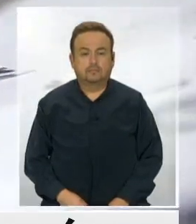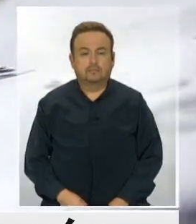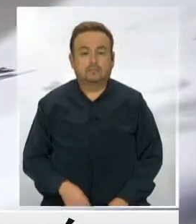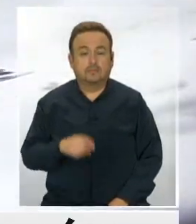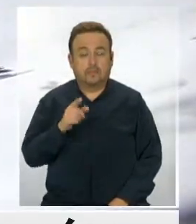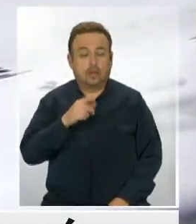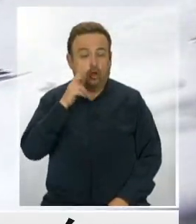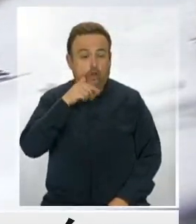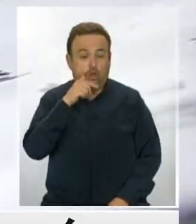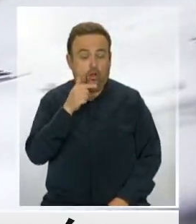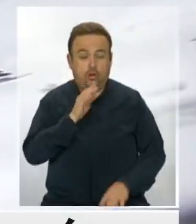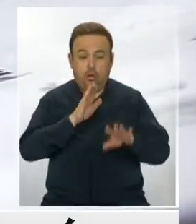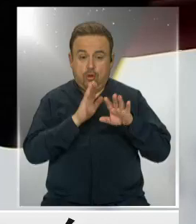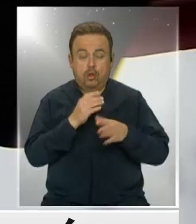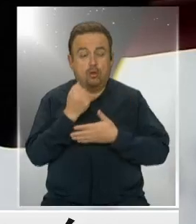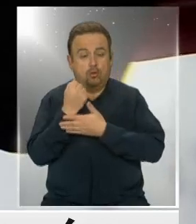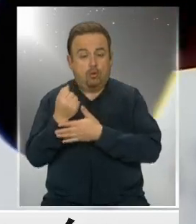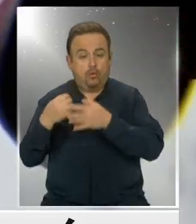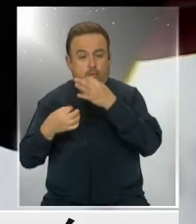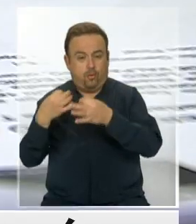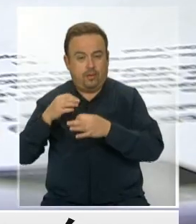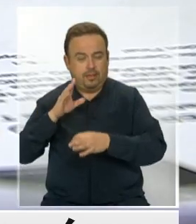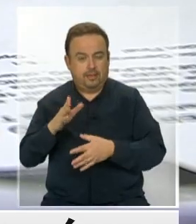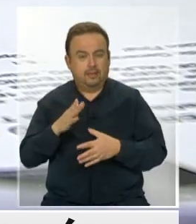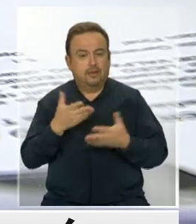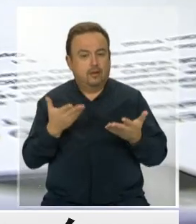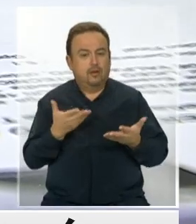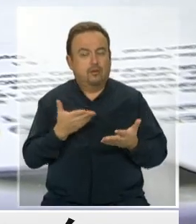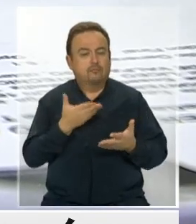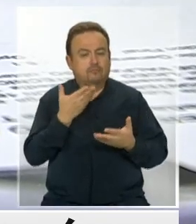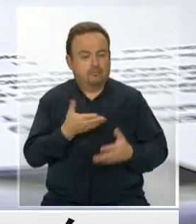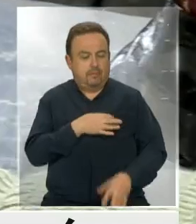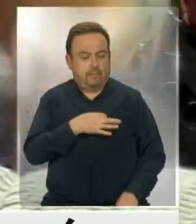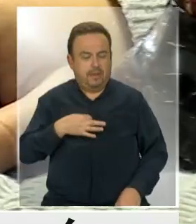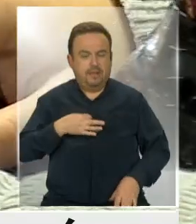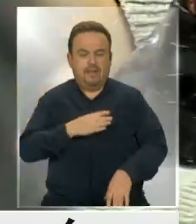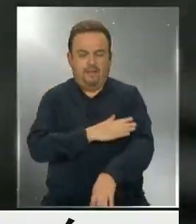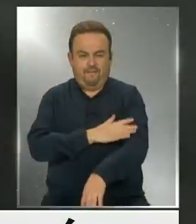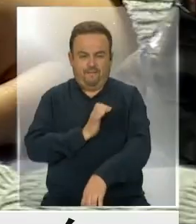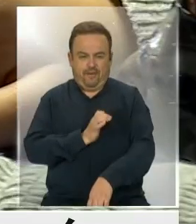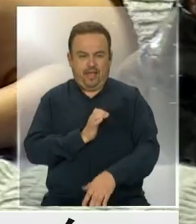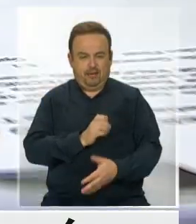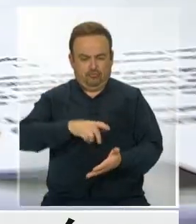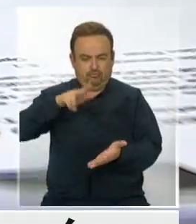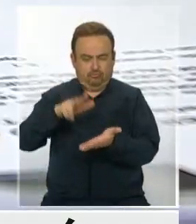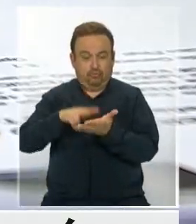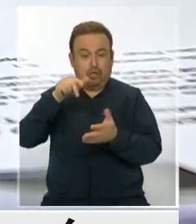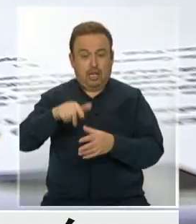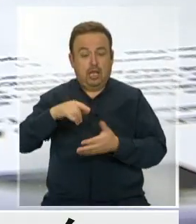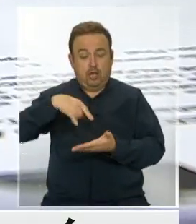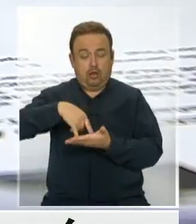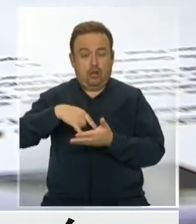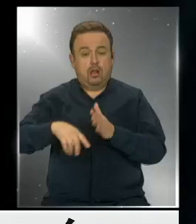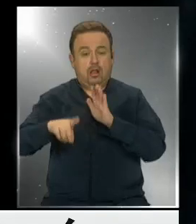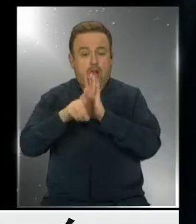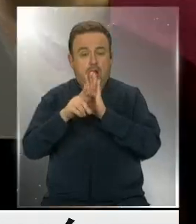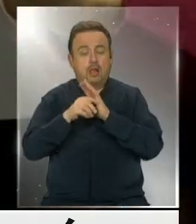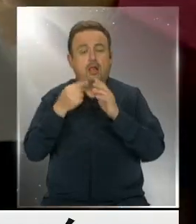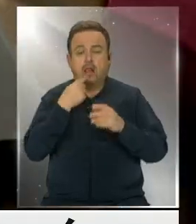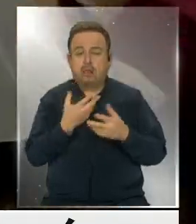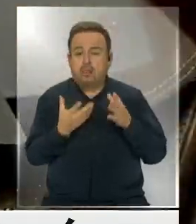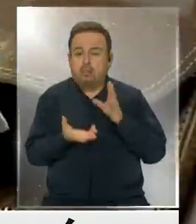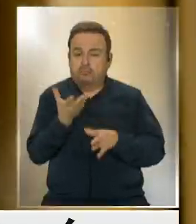Las notarías son organismos auxiliares del Poder Judicial y actúan como ministros de fe. En el Congreso descansa la ley que moderniza